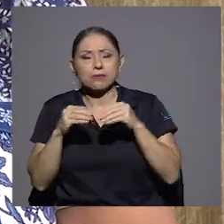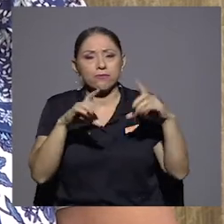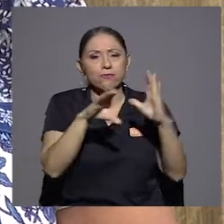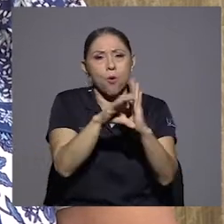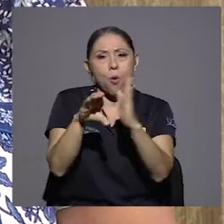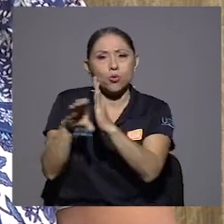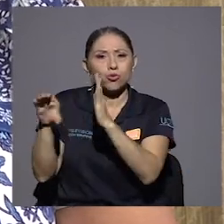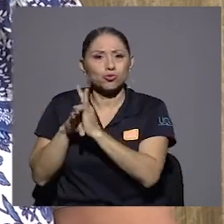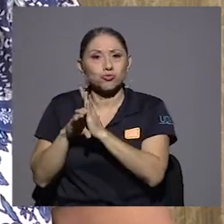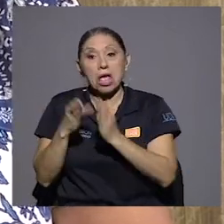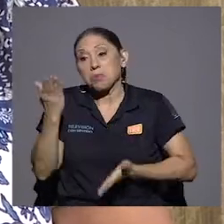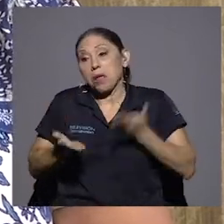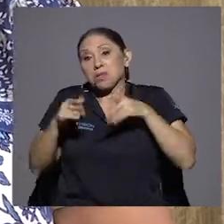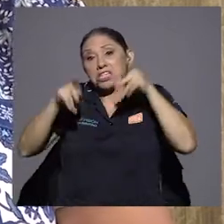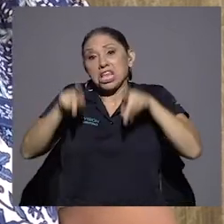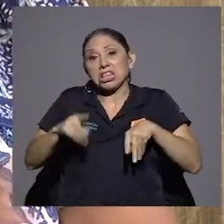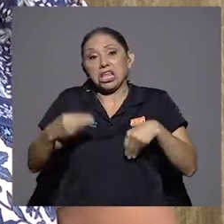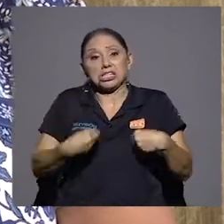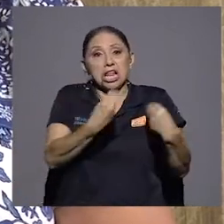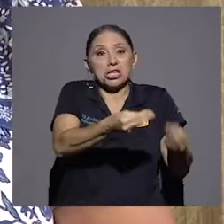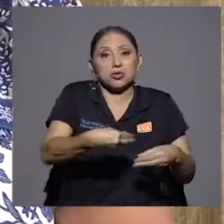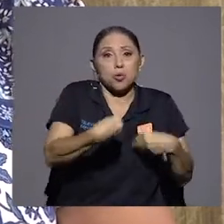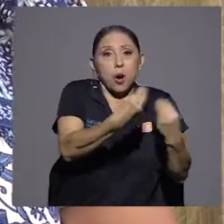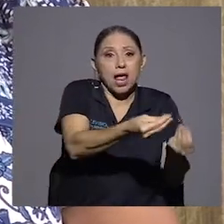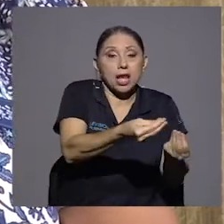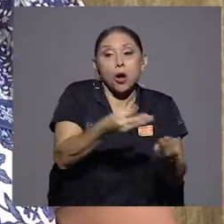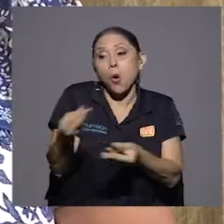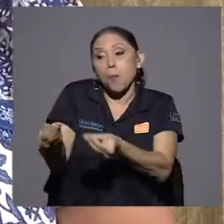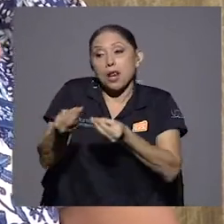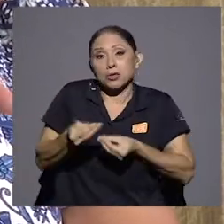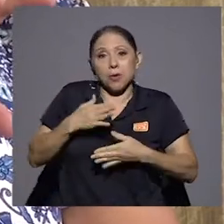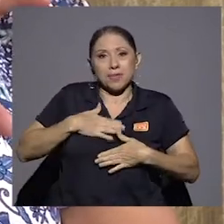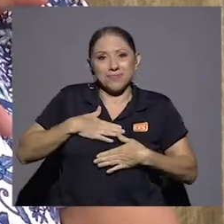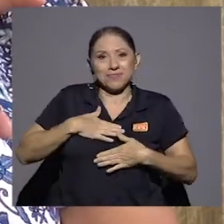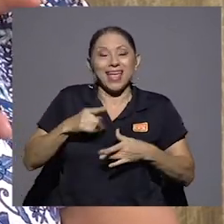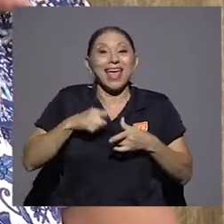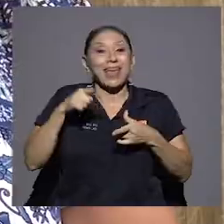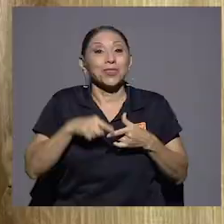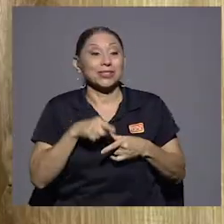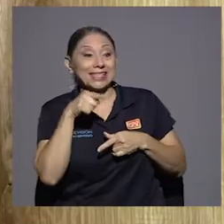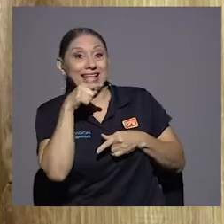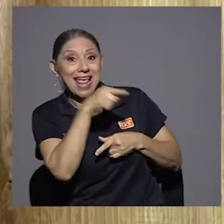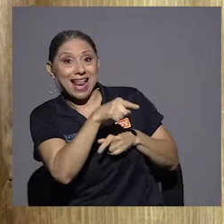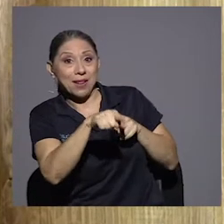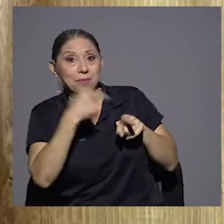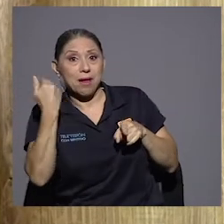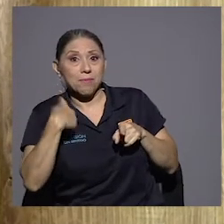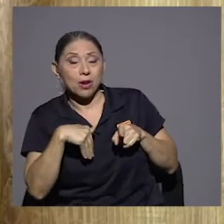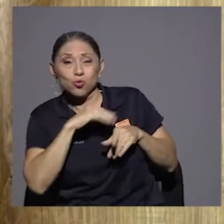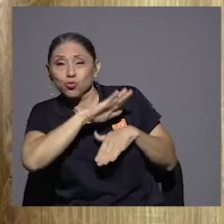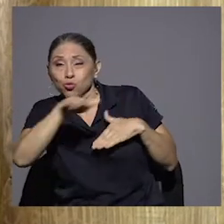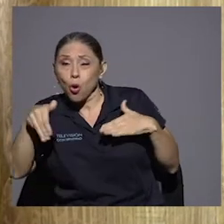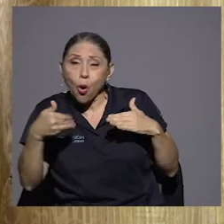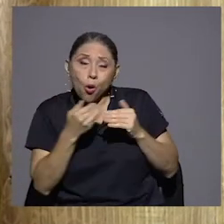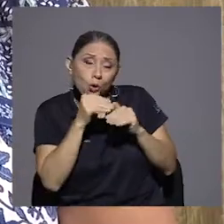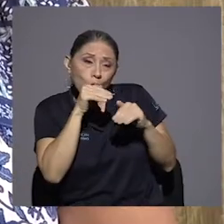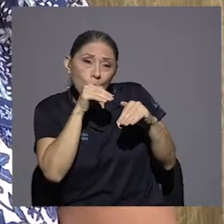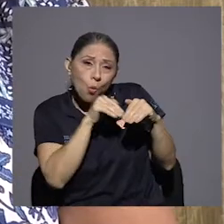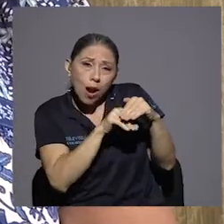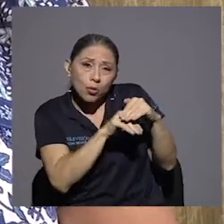gente que se las dio o me las dio a mí. Entonces hicimos como que él guardara todo para que no anduviera todo perdido.